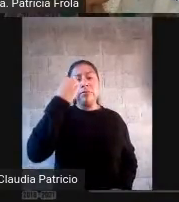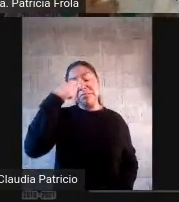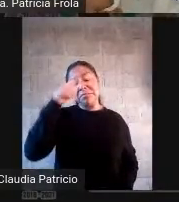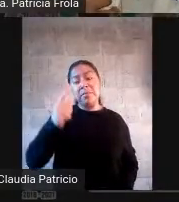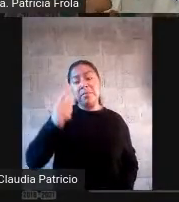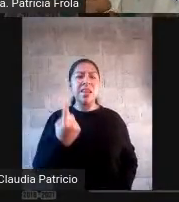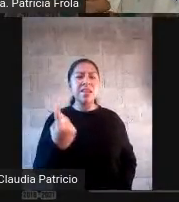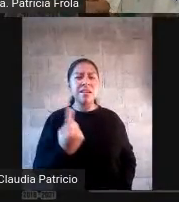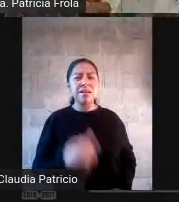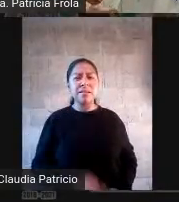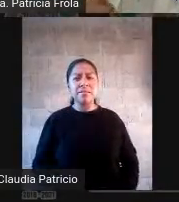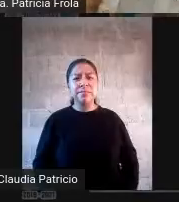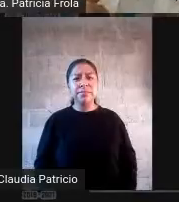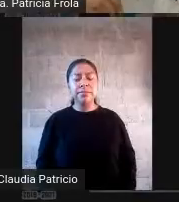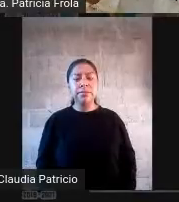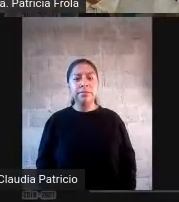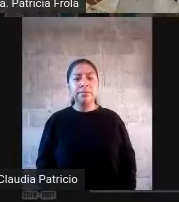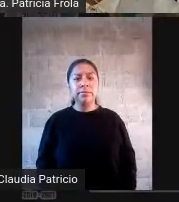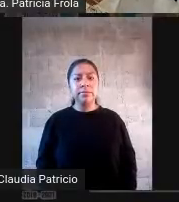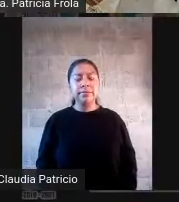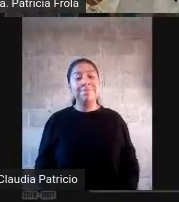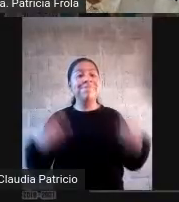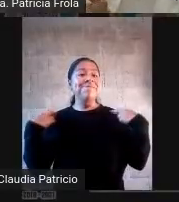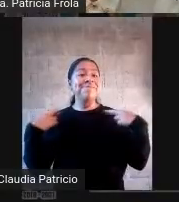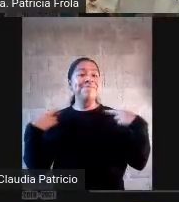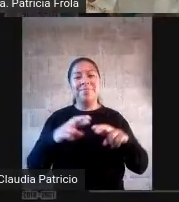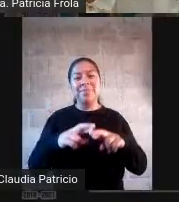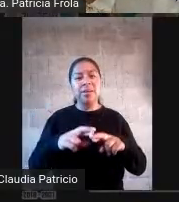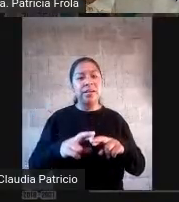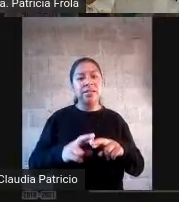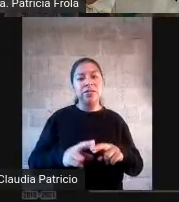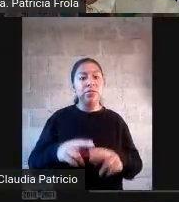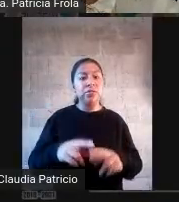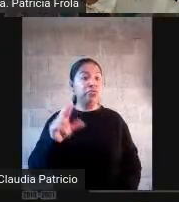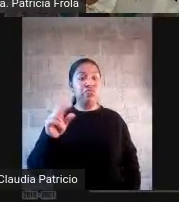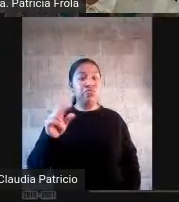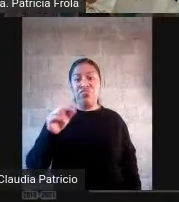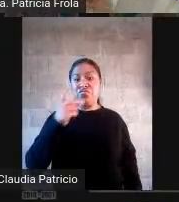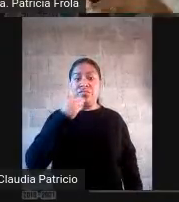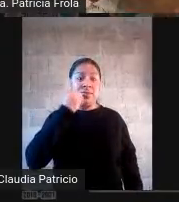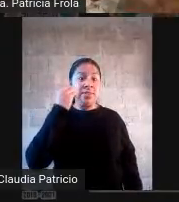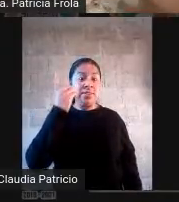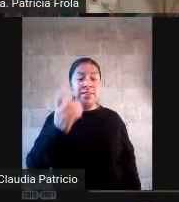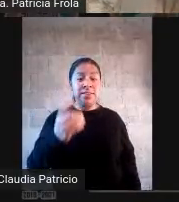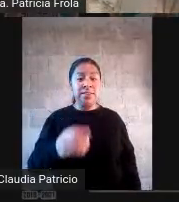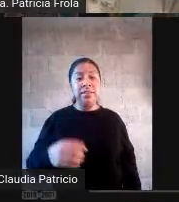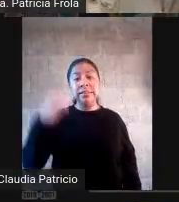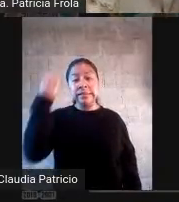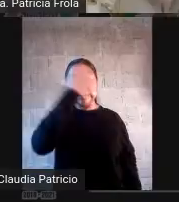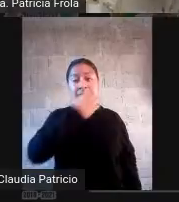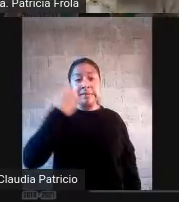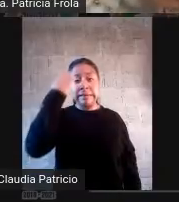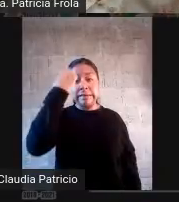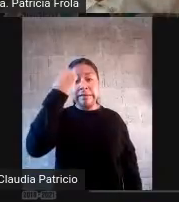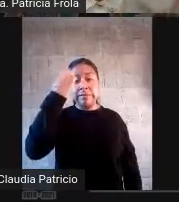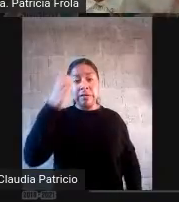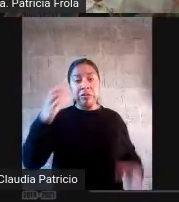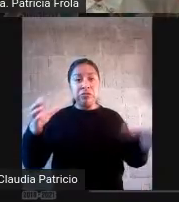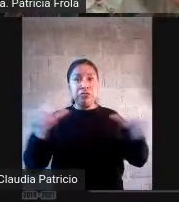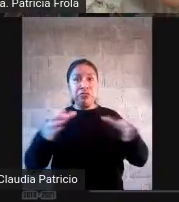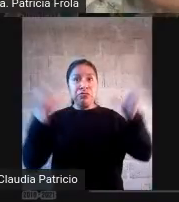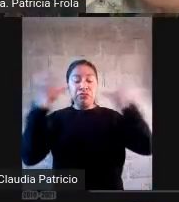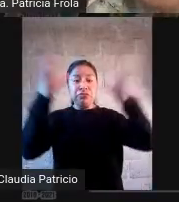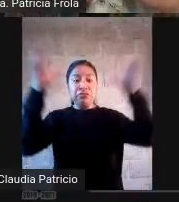no se dice evaluación formativa porque da la idea de que hay un tipo de evaluación X